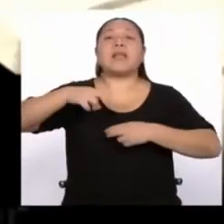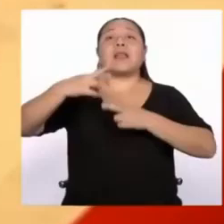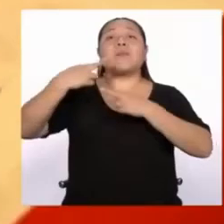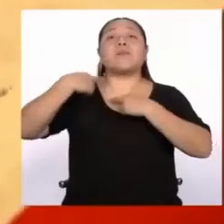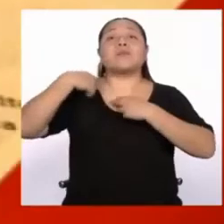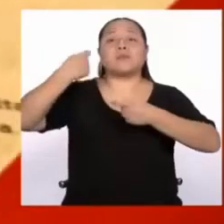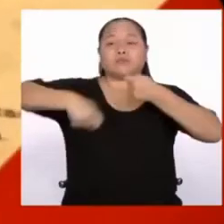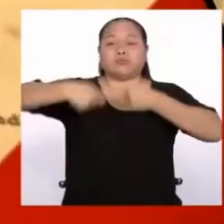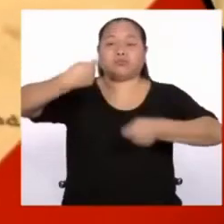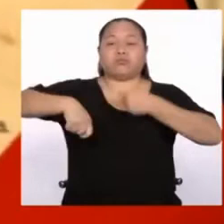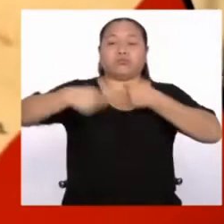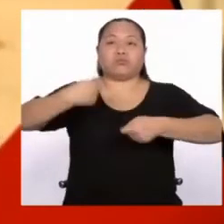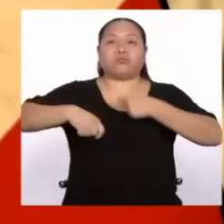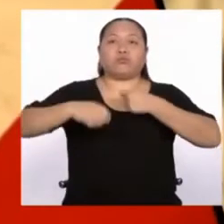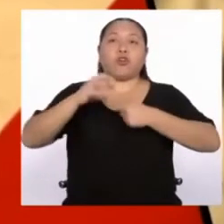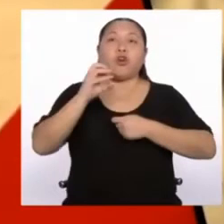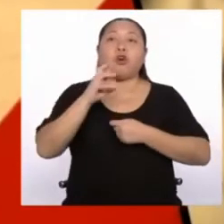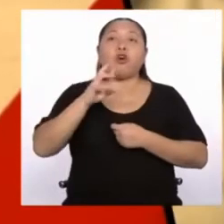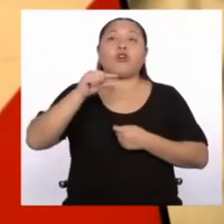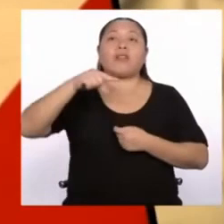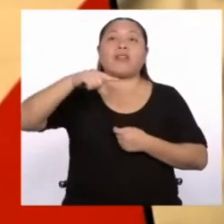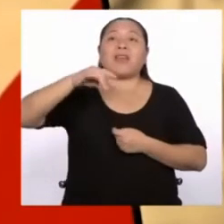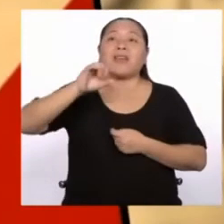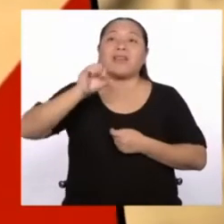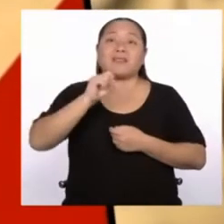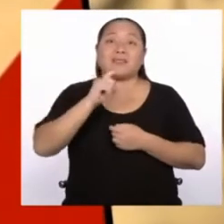himno nacional.